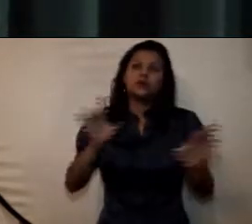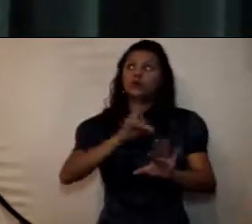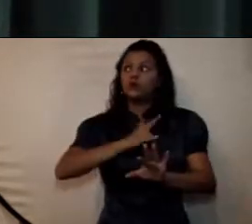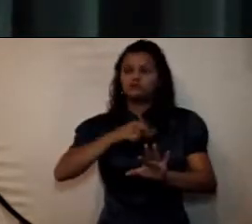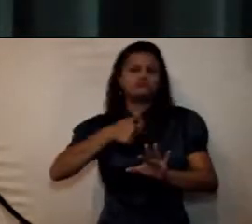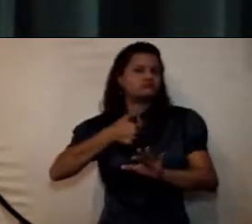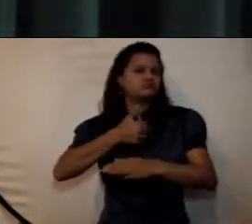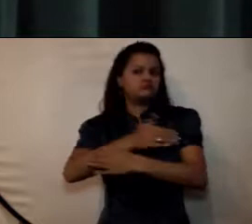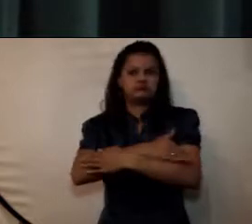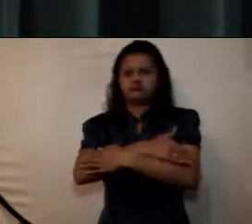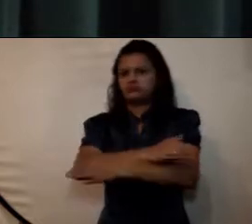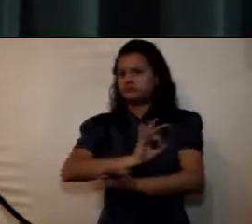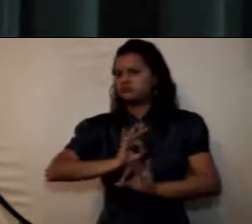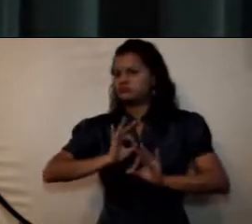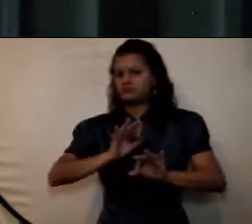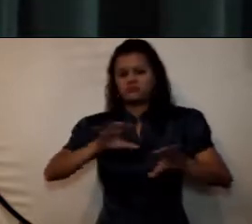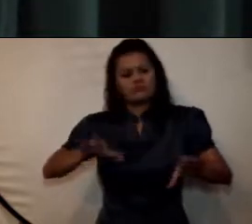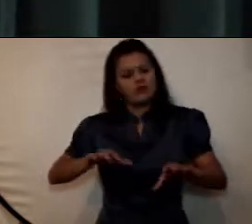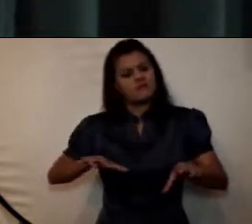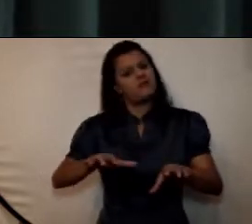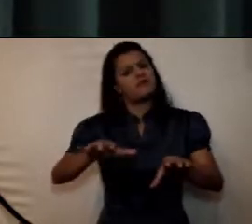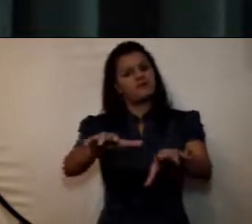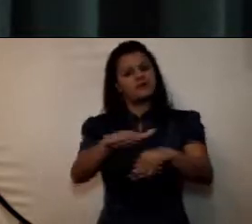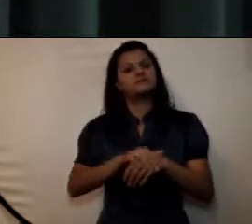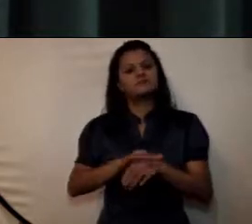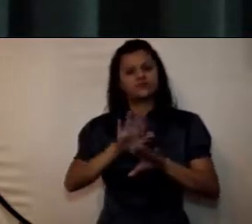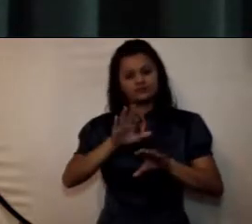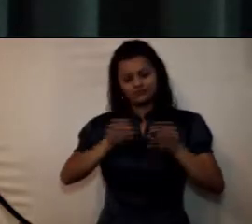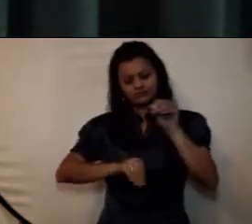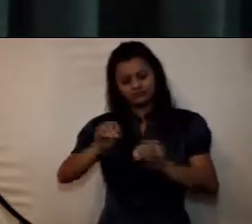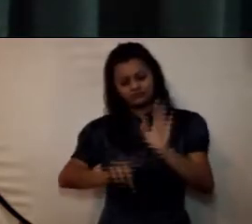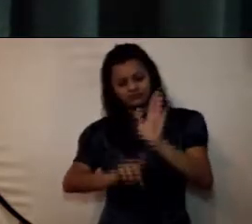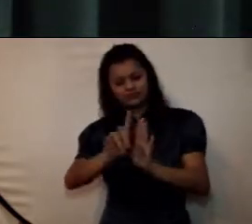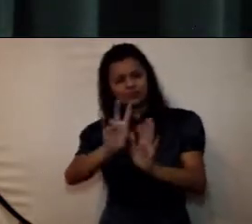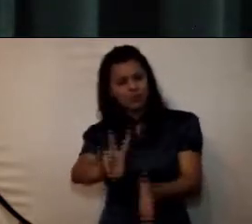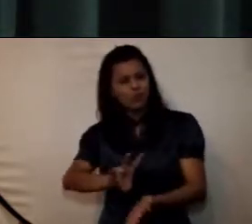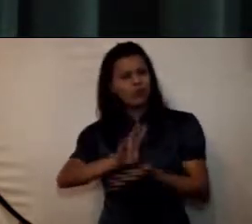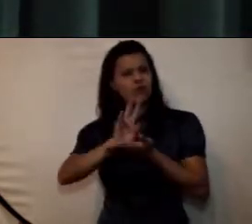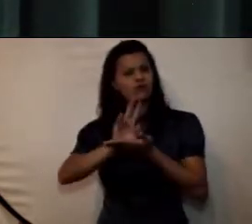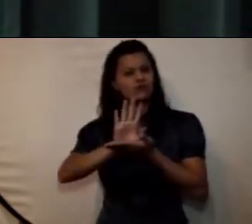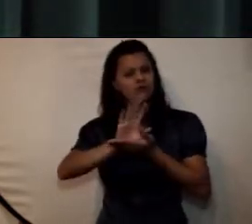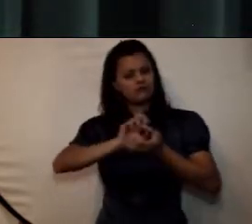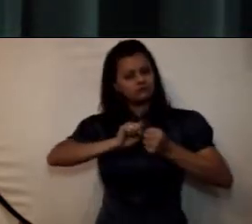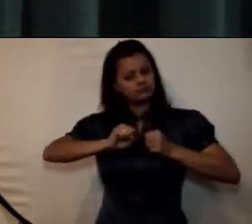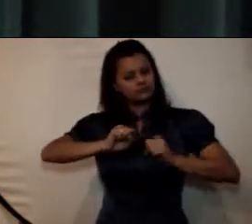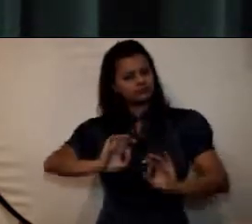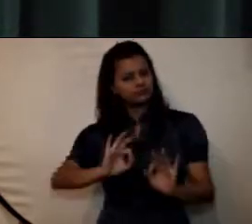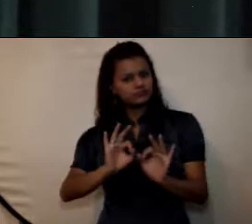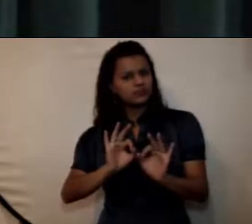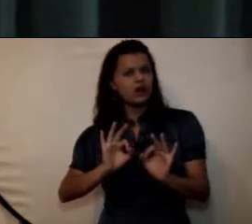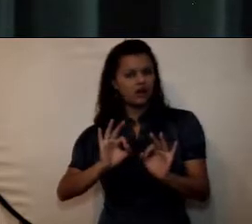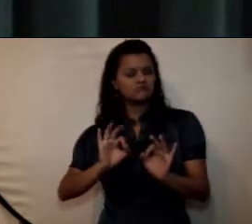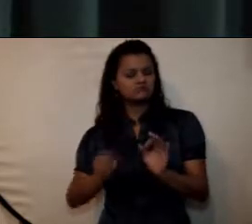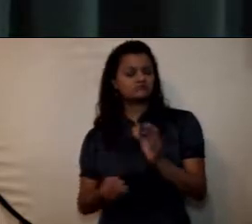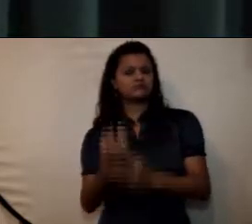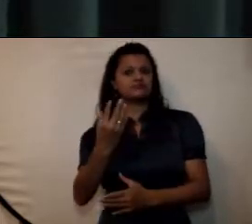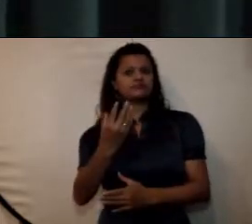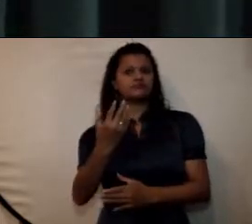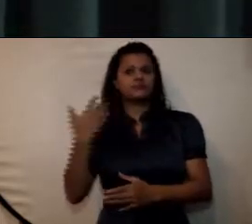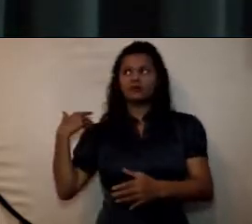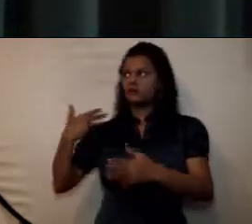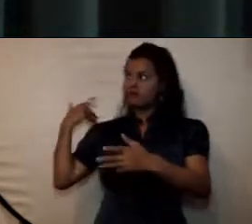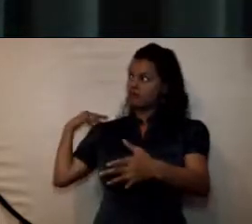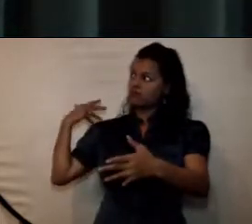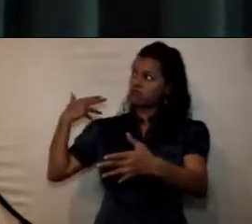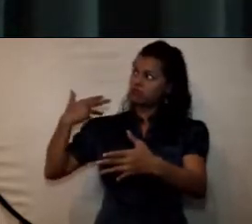y frente al desarrollo de su modelo propio de gestión ha formulado a través de la historia un modelo propio